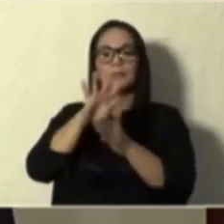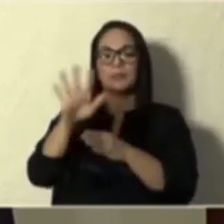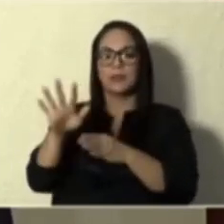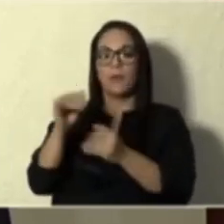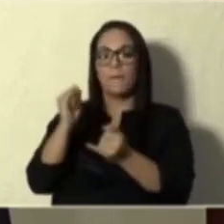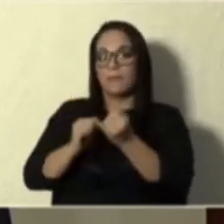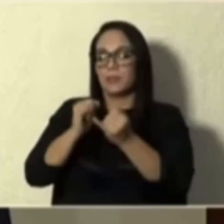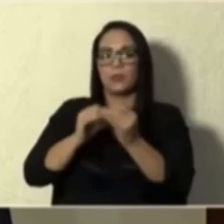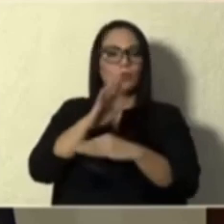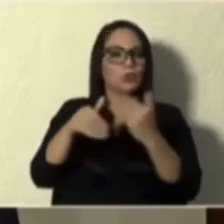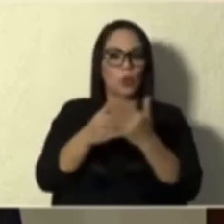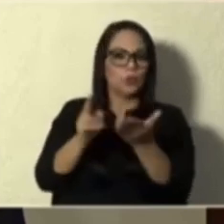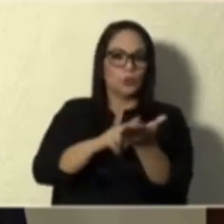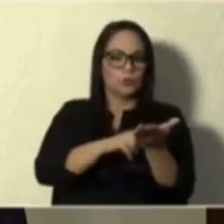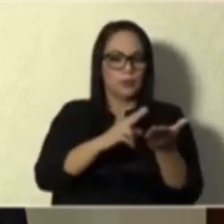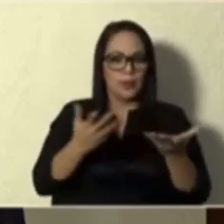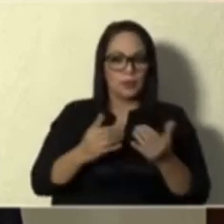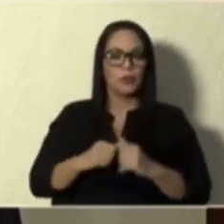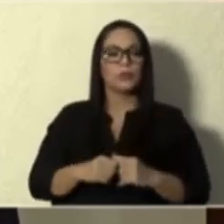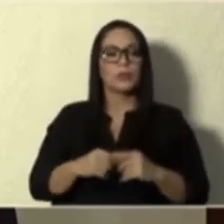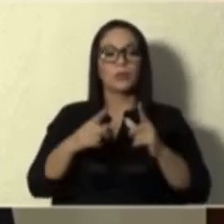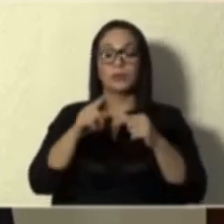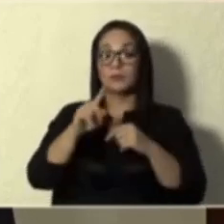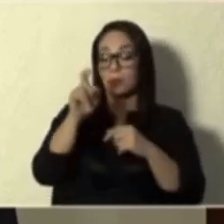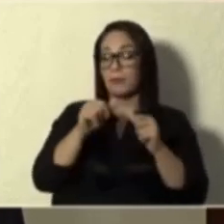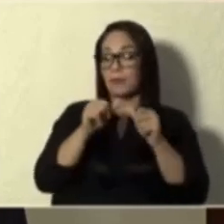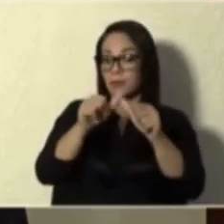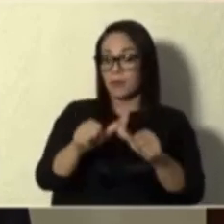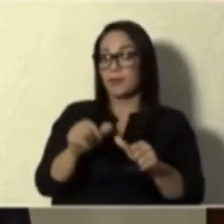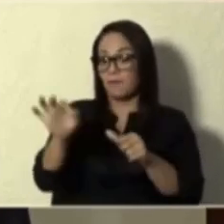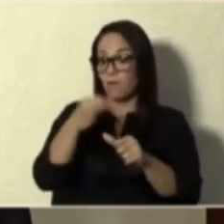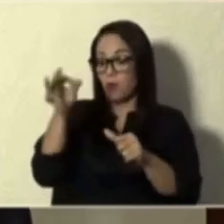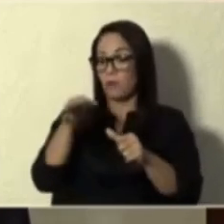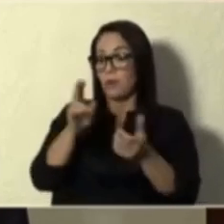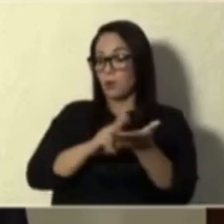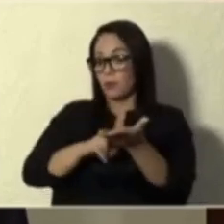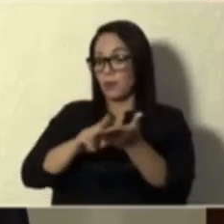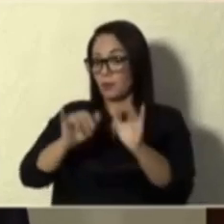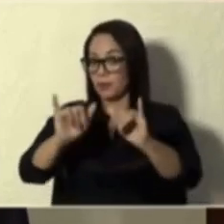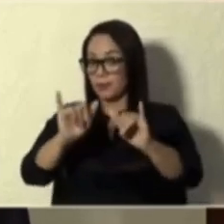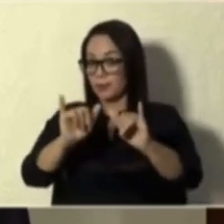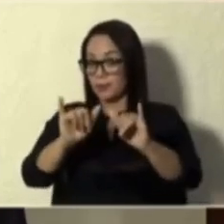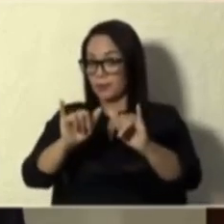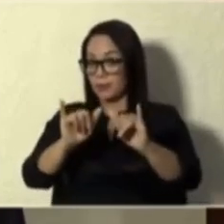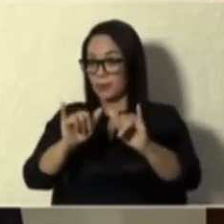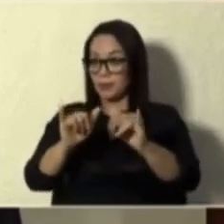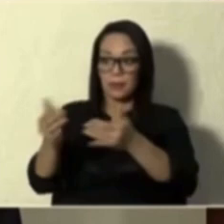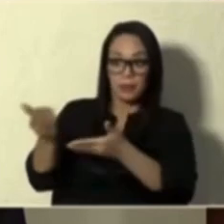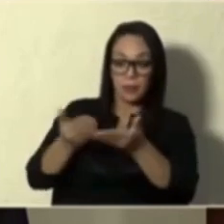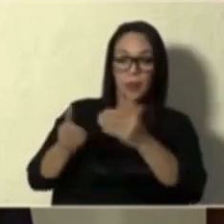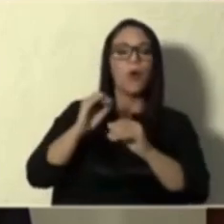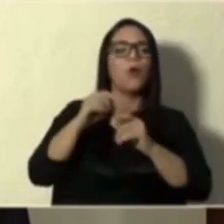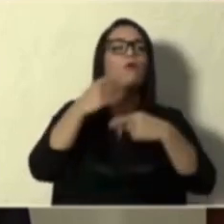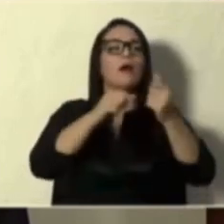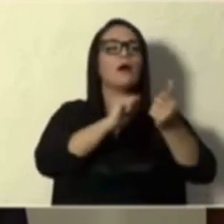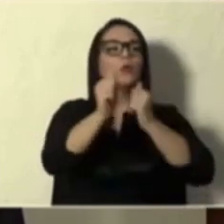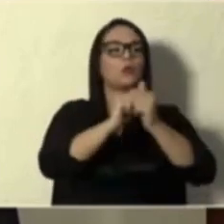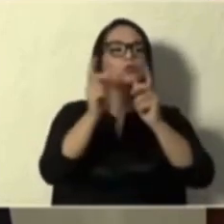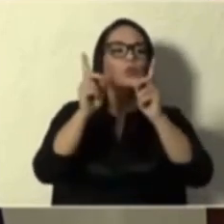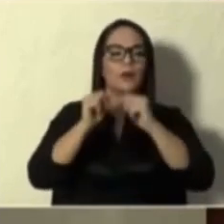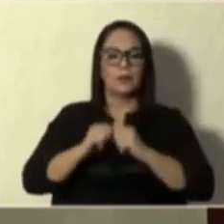prácticamente todos sus contratos. ¿Va a seguir en esa misma forma de contratos en la mesa o se va a sacar a subasta?